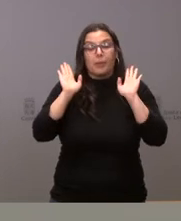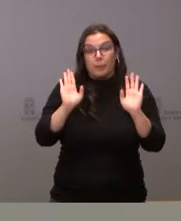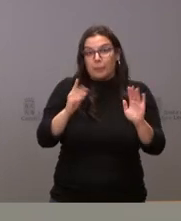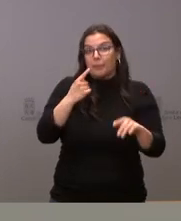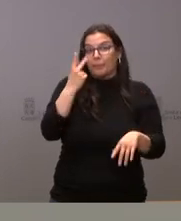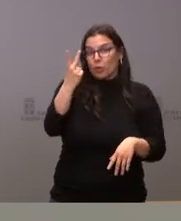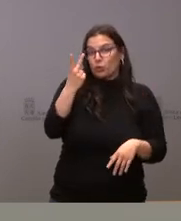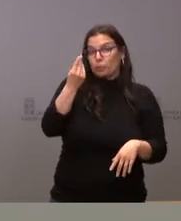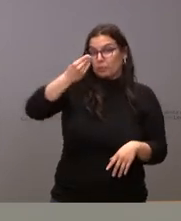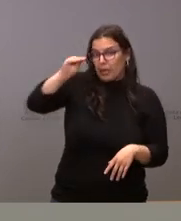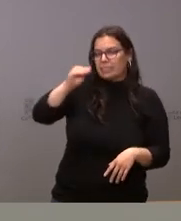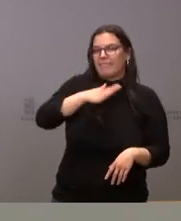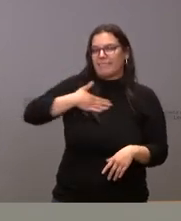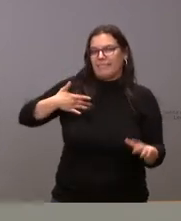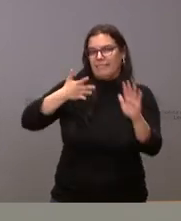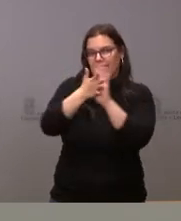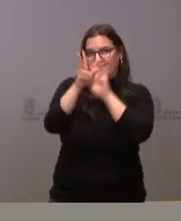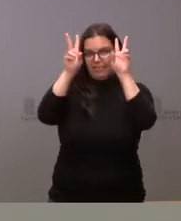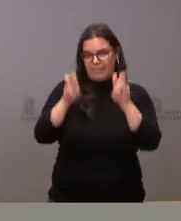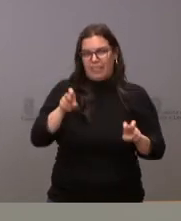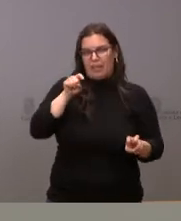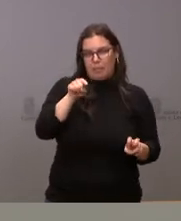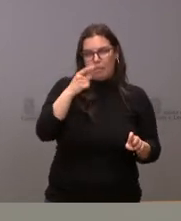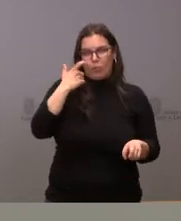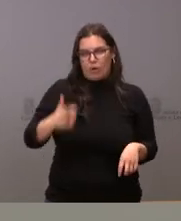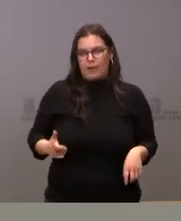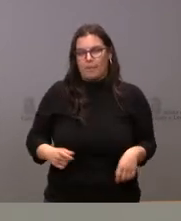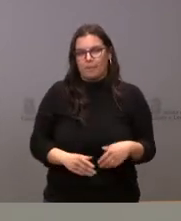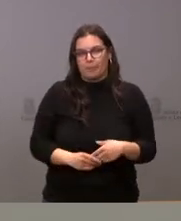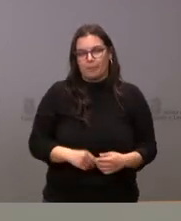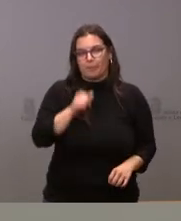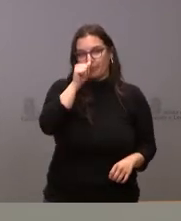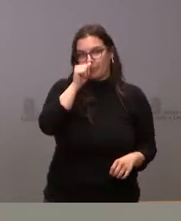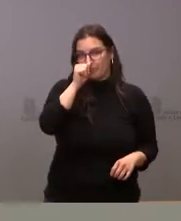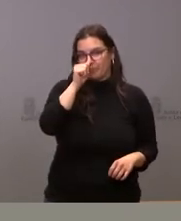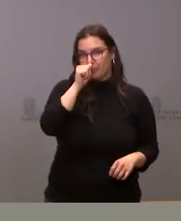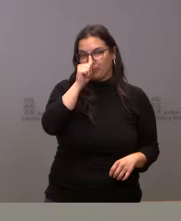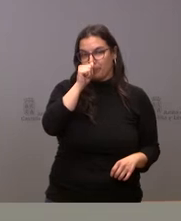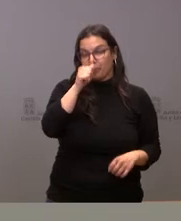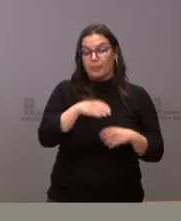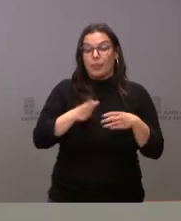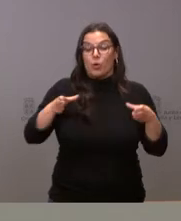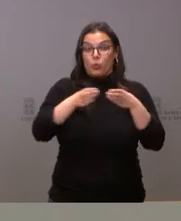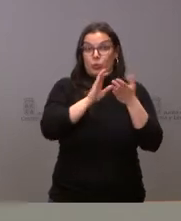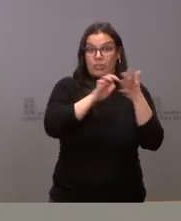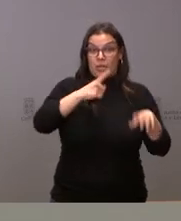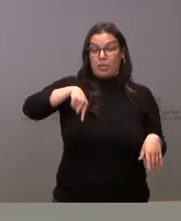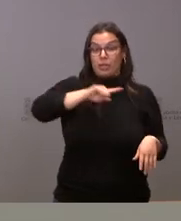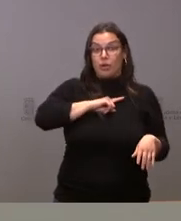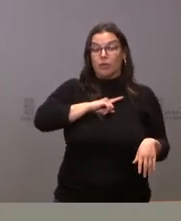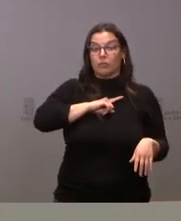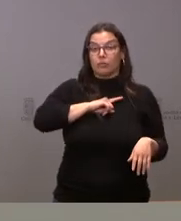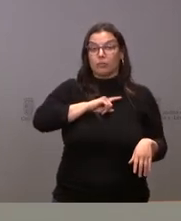puntos adicionales en relación con esta cuestión. En primer lugar, que la Junta tiene en guarda